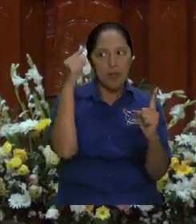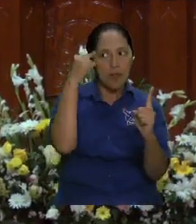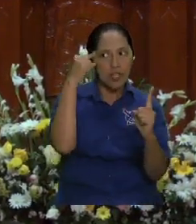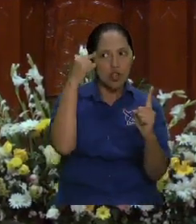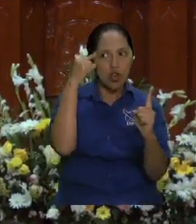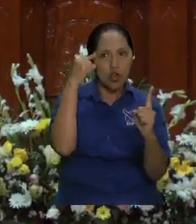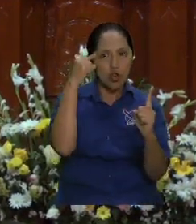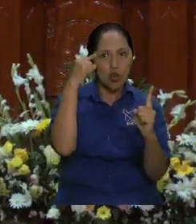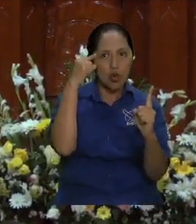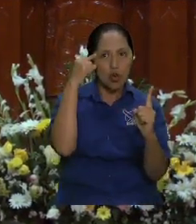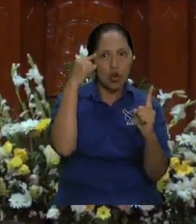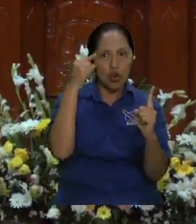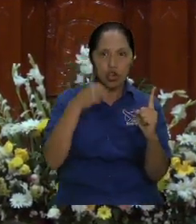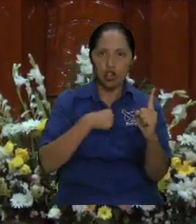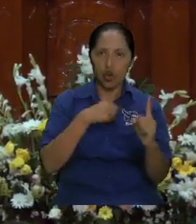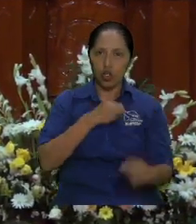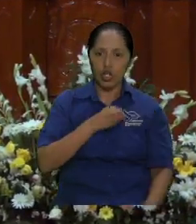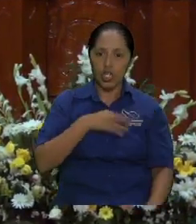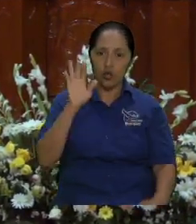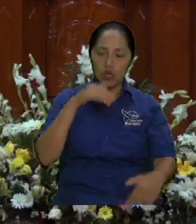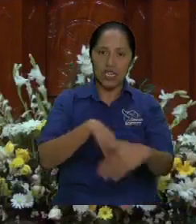condenó a arresto domiciliario.